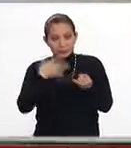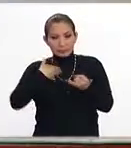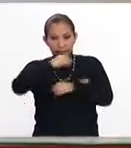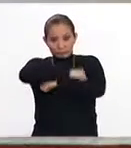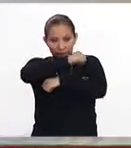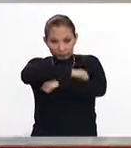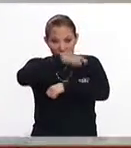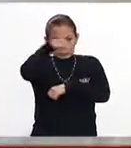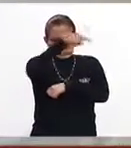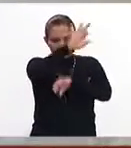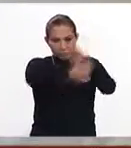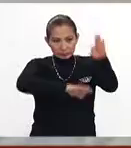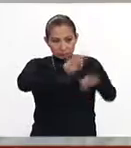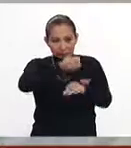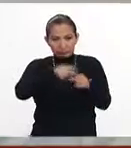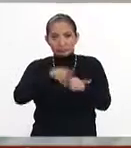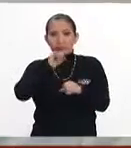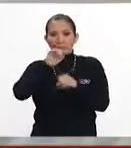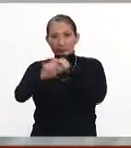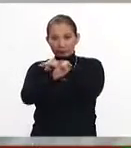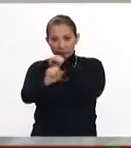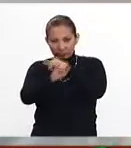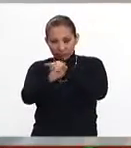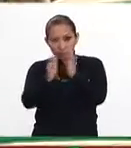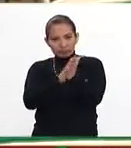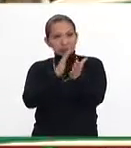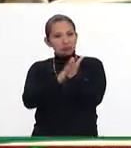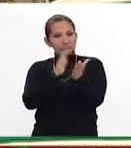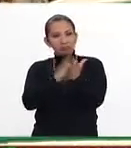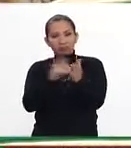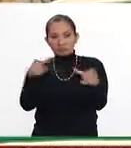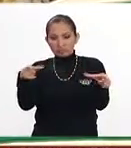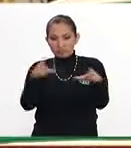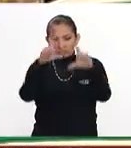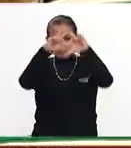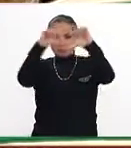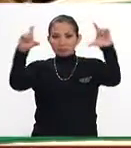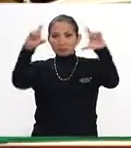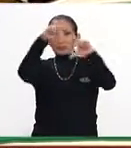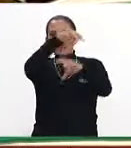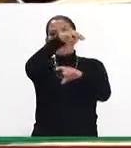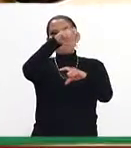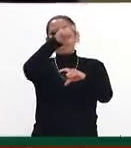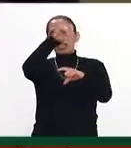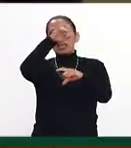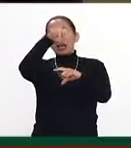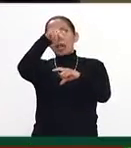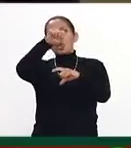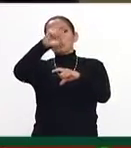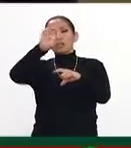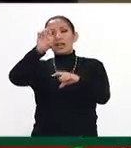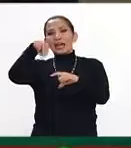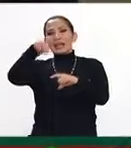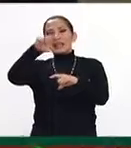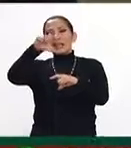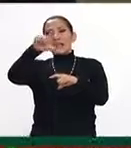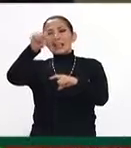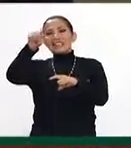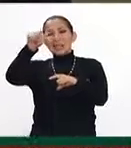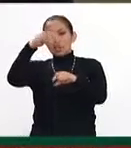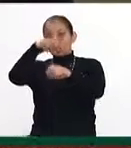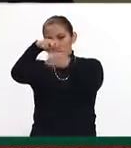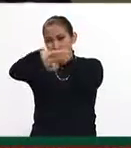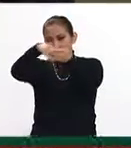ventanillas, se tiene la página de Internet del micrositio de mexicanos en el exterior que ha sido rediseñado.